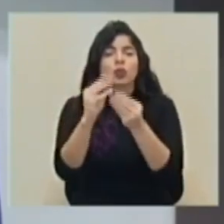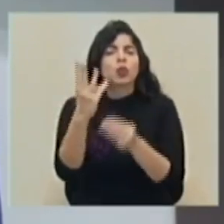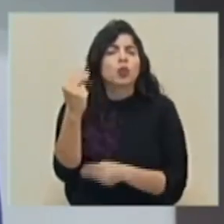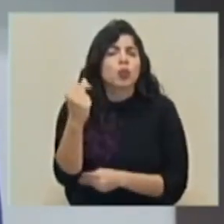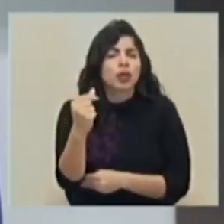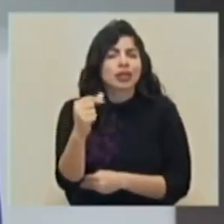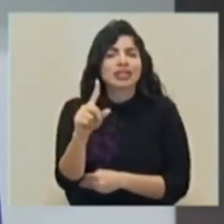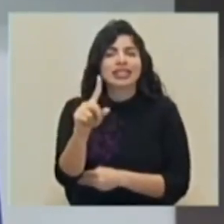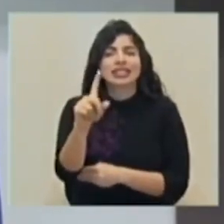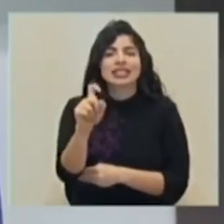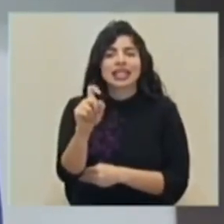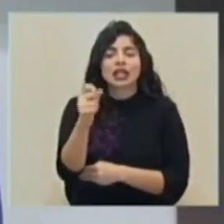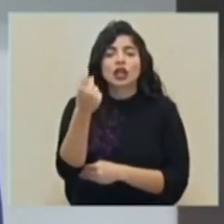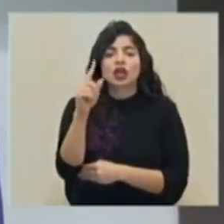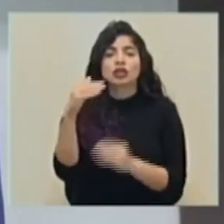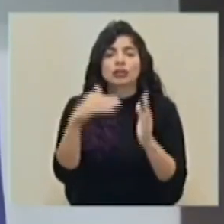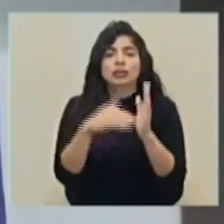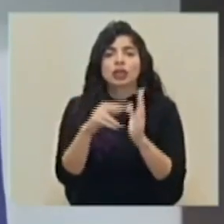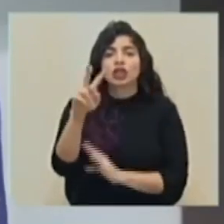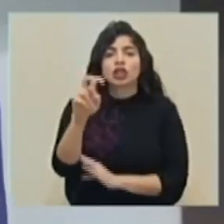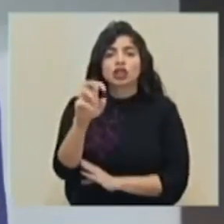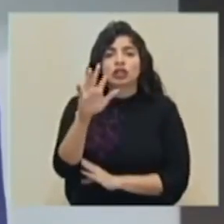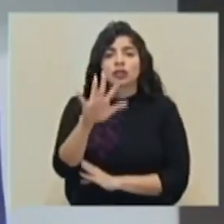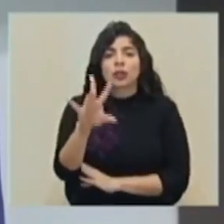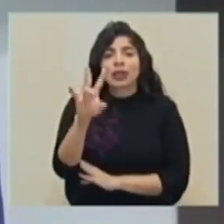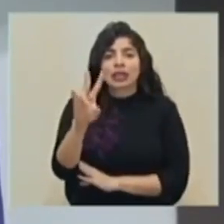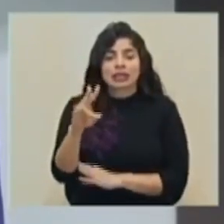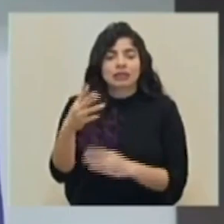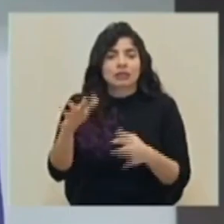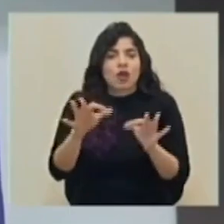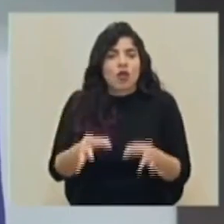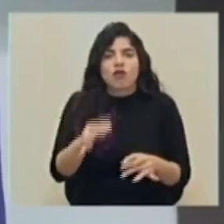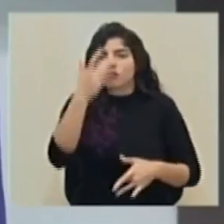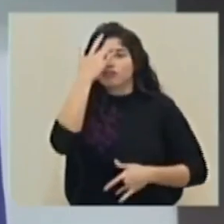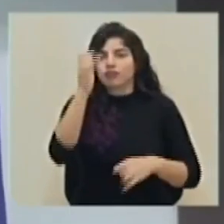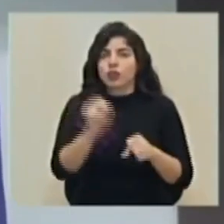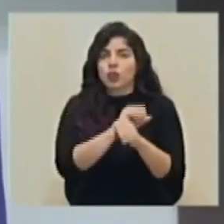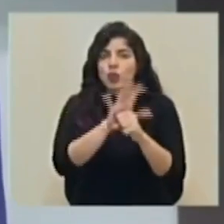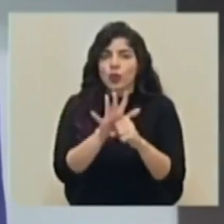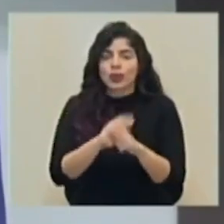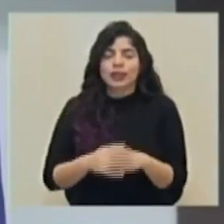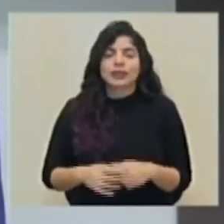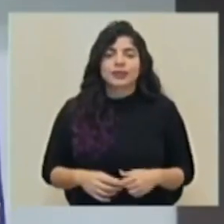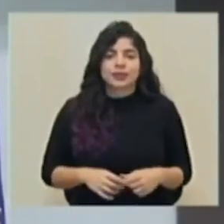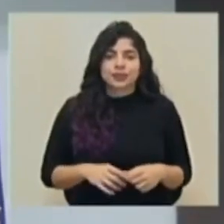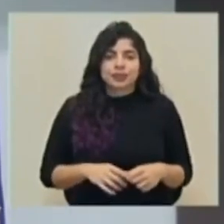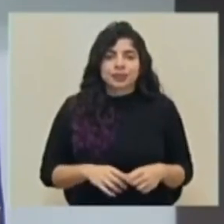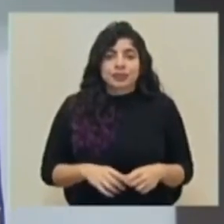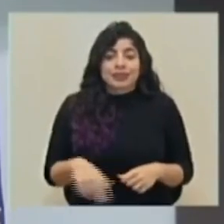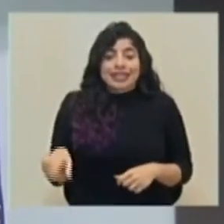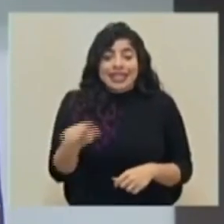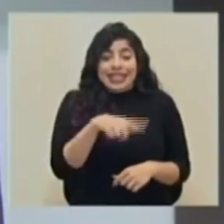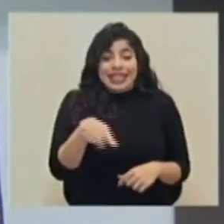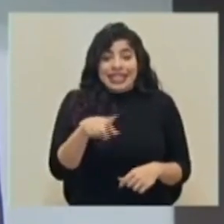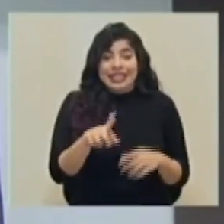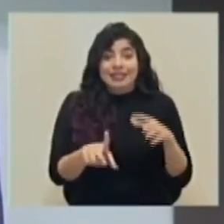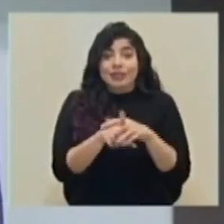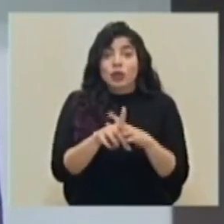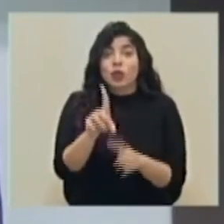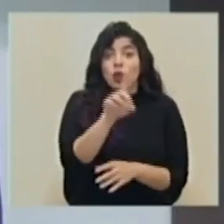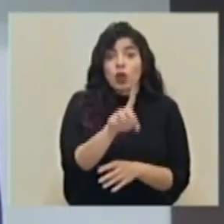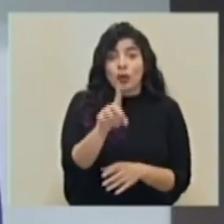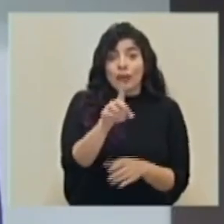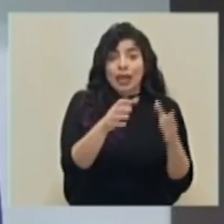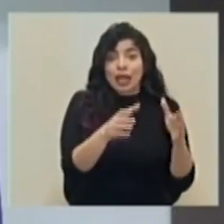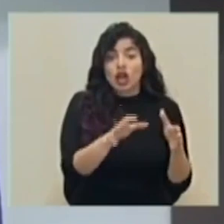de ciento once mil doscientos cincuenta y siete casos confirmados de COVID-19. De los casos registrados el domingo,